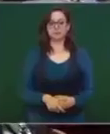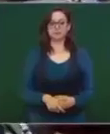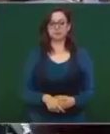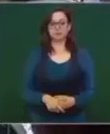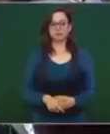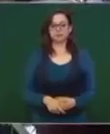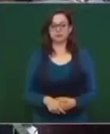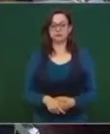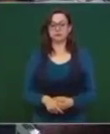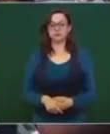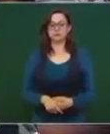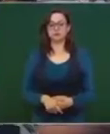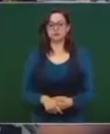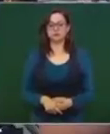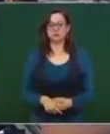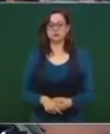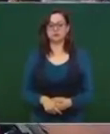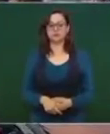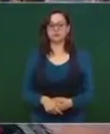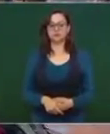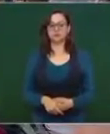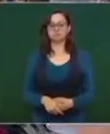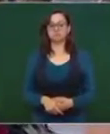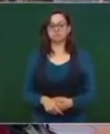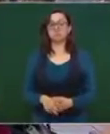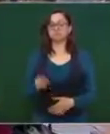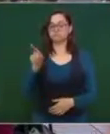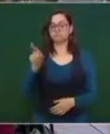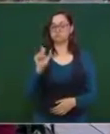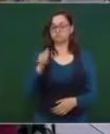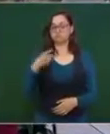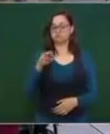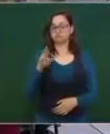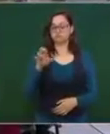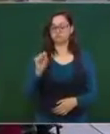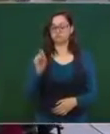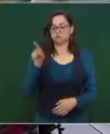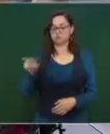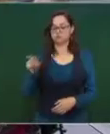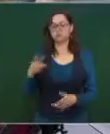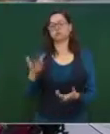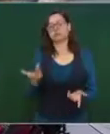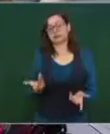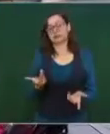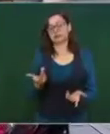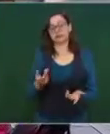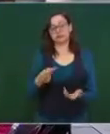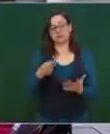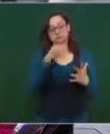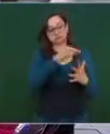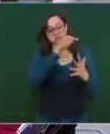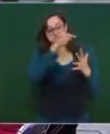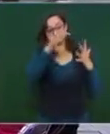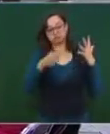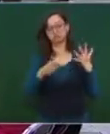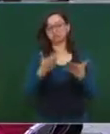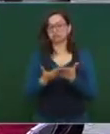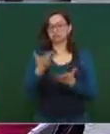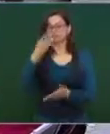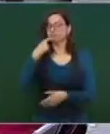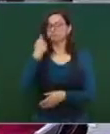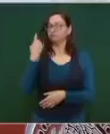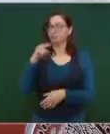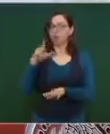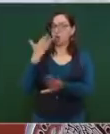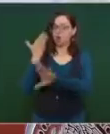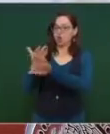Son varios casos de esta persona, de Andrés Remer, varias víctimas que han denunciado violación en la Fiscalía General de